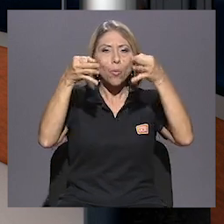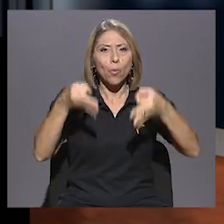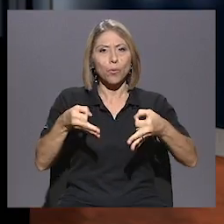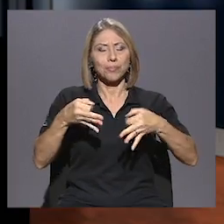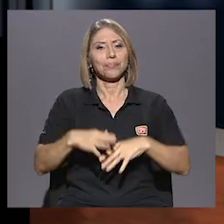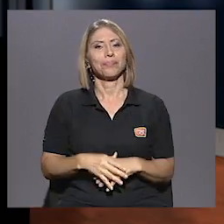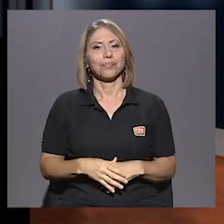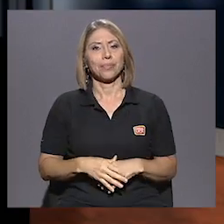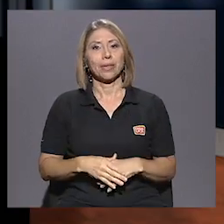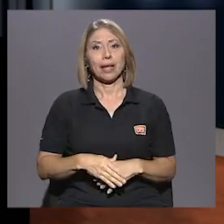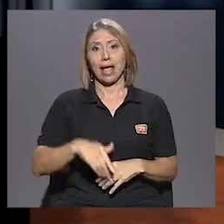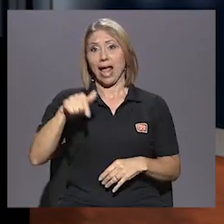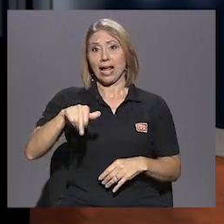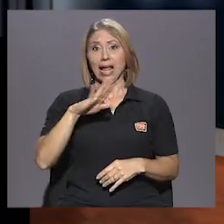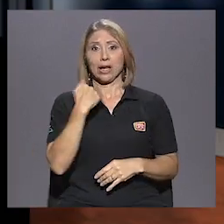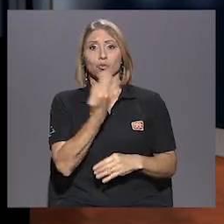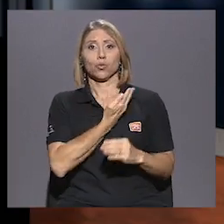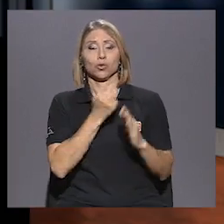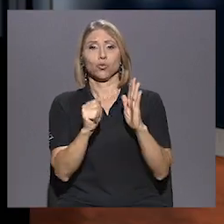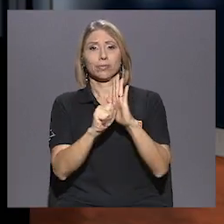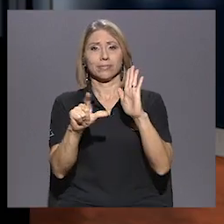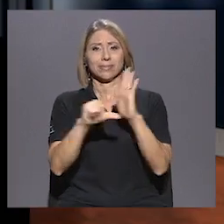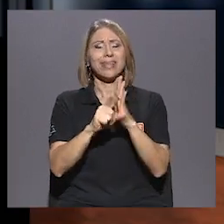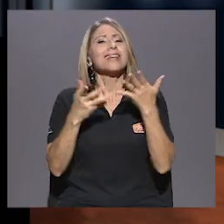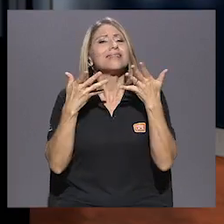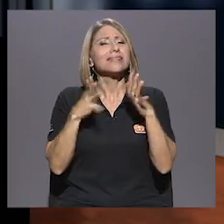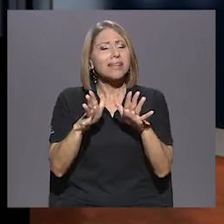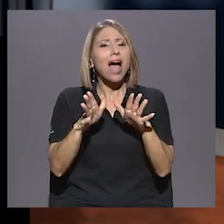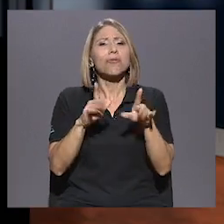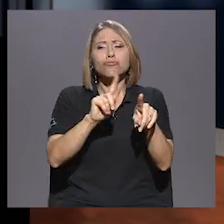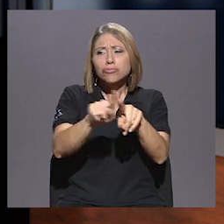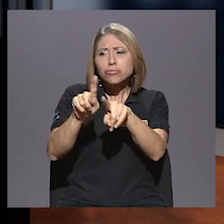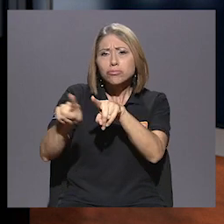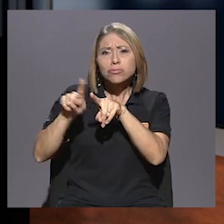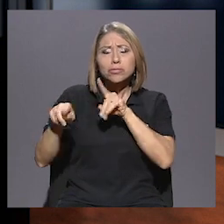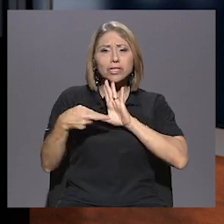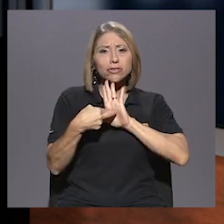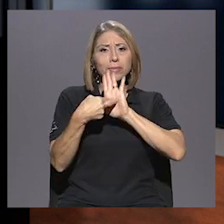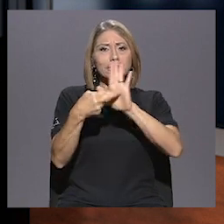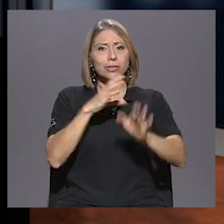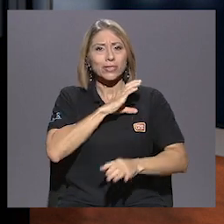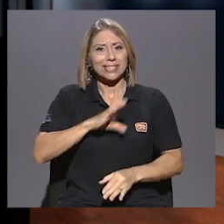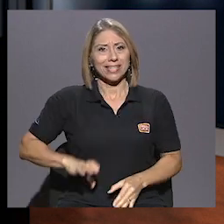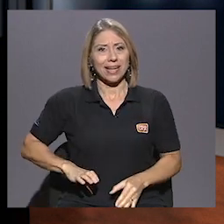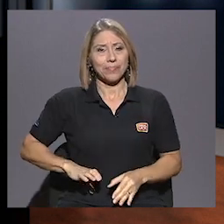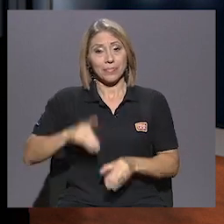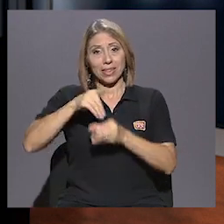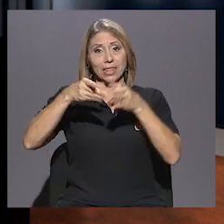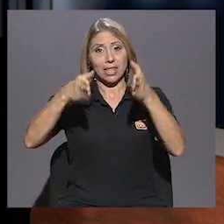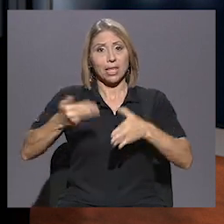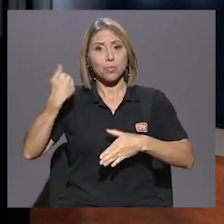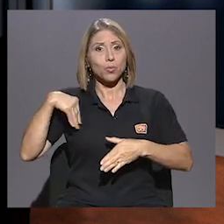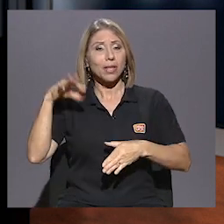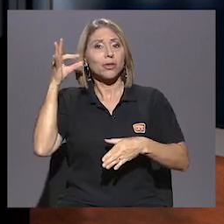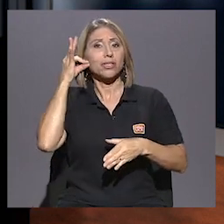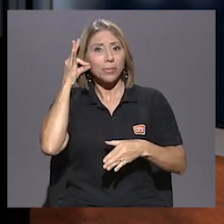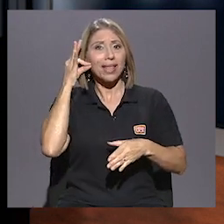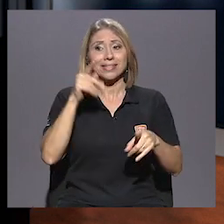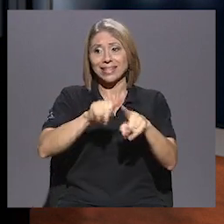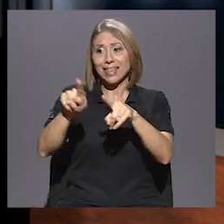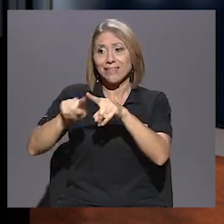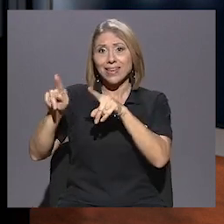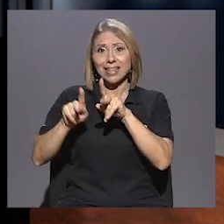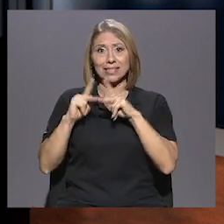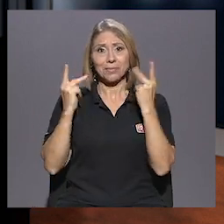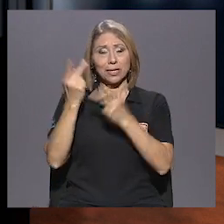decisiones. En nuestro Congreso ya tenemos una amplia representación cristiana y diputados y diputadas de otras fracciones han apoyado